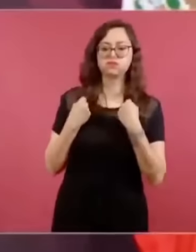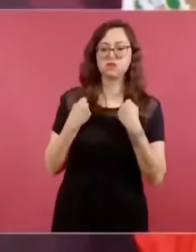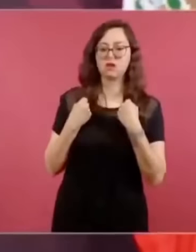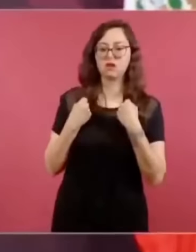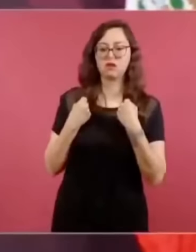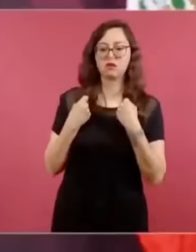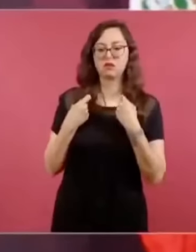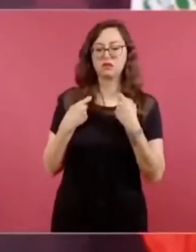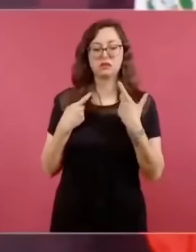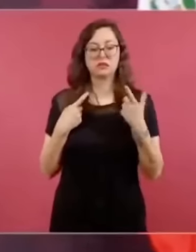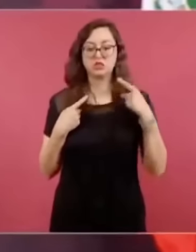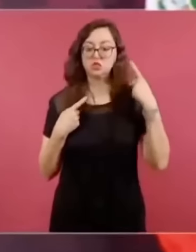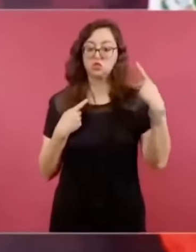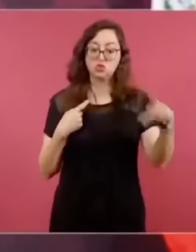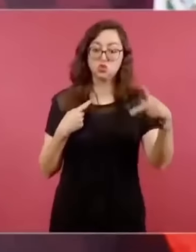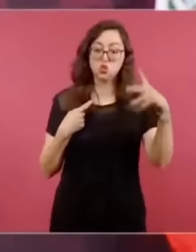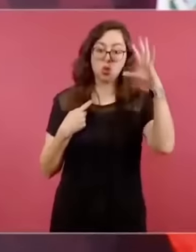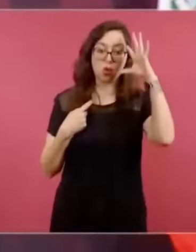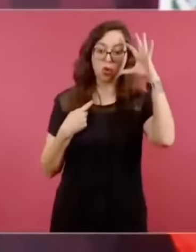concepciones.